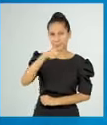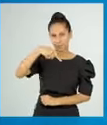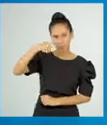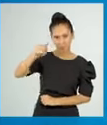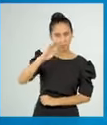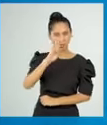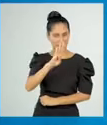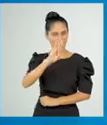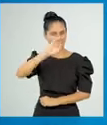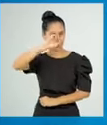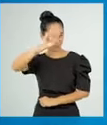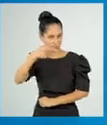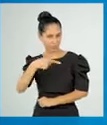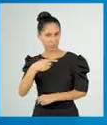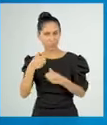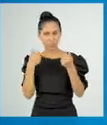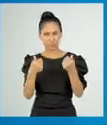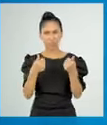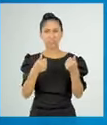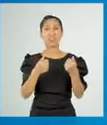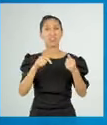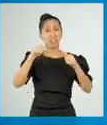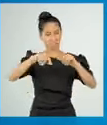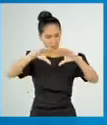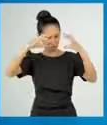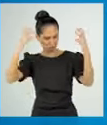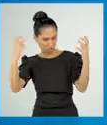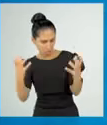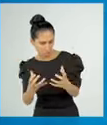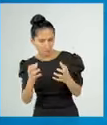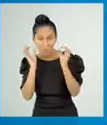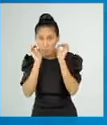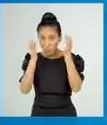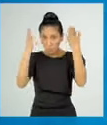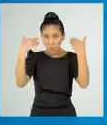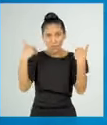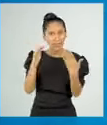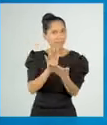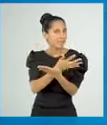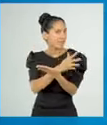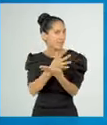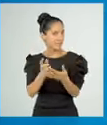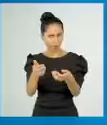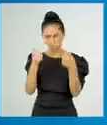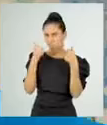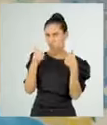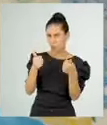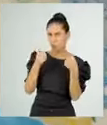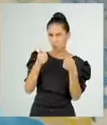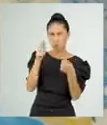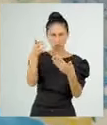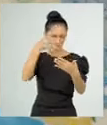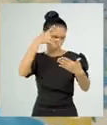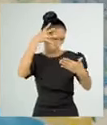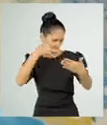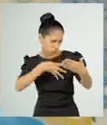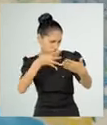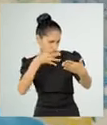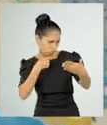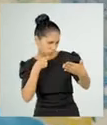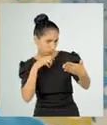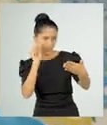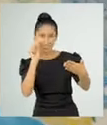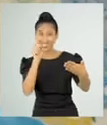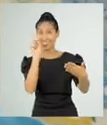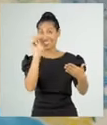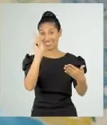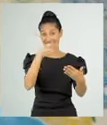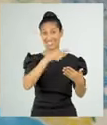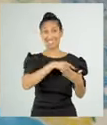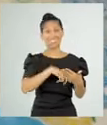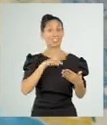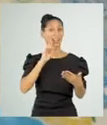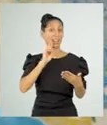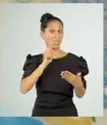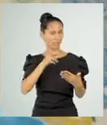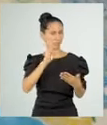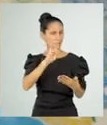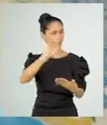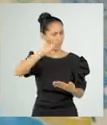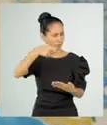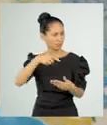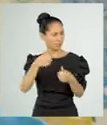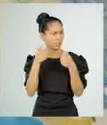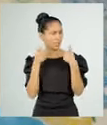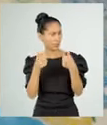B, que en la Tierra no existían mujeres. Muy bien, Cori. Has hecho un gran análisis y efectivamente la respuesta es correcta.